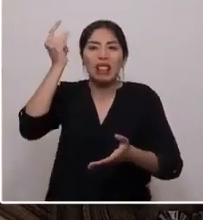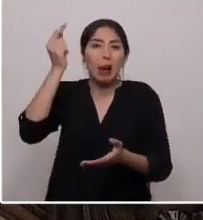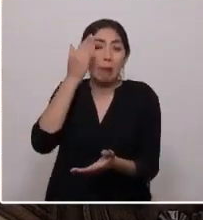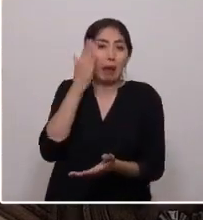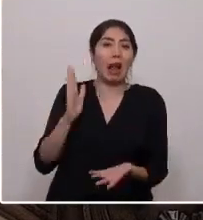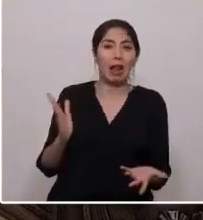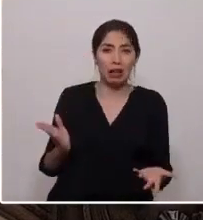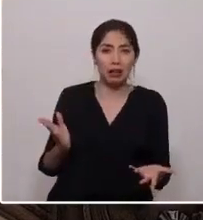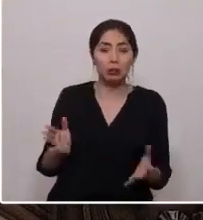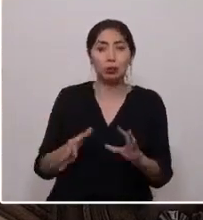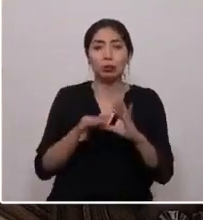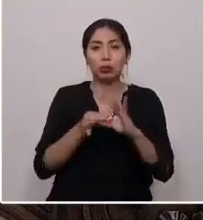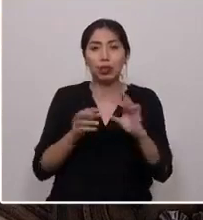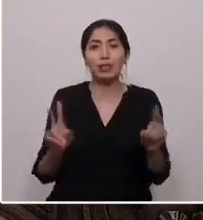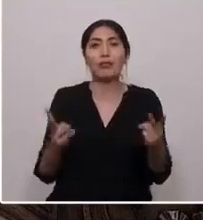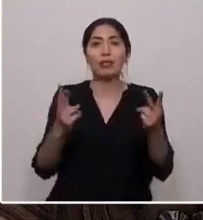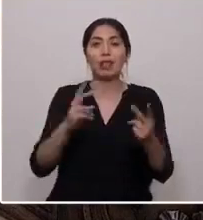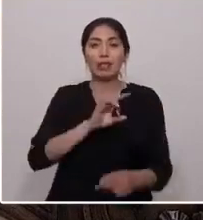¡Viva Chile!